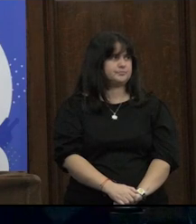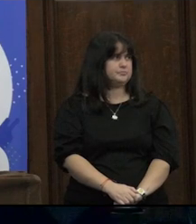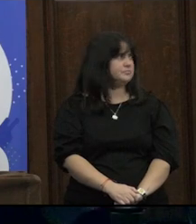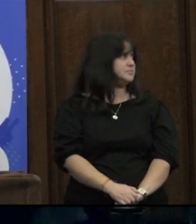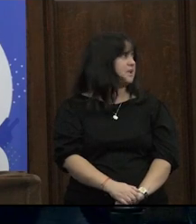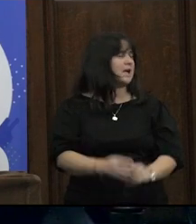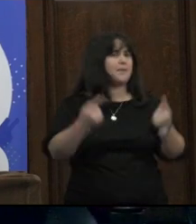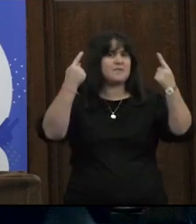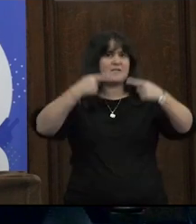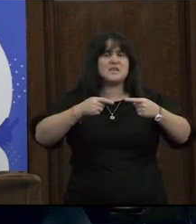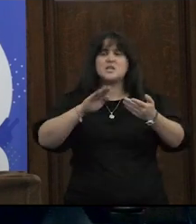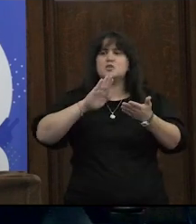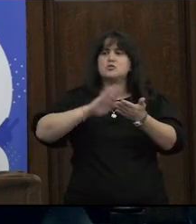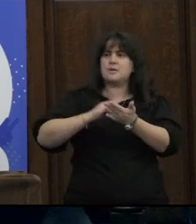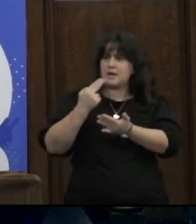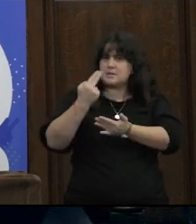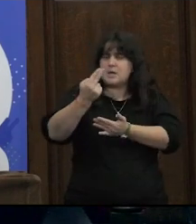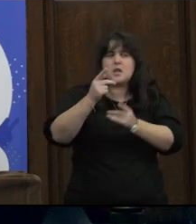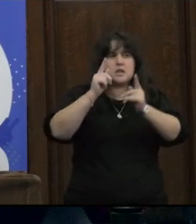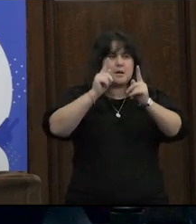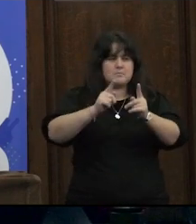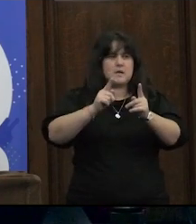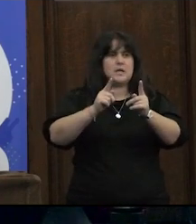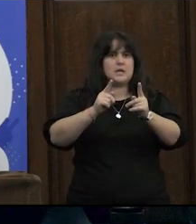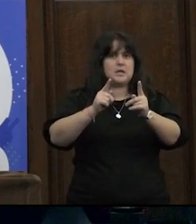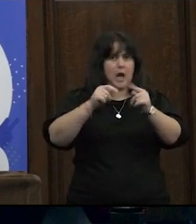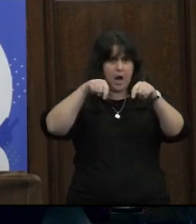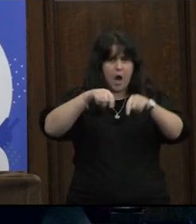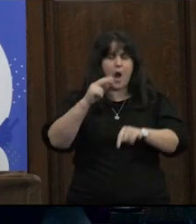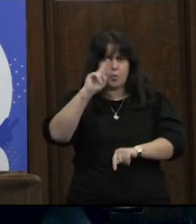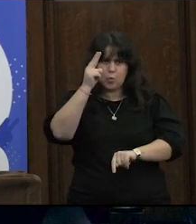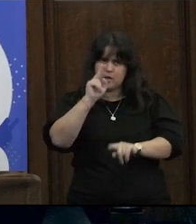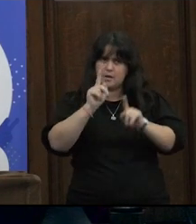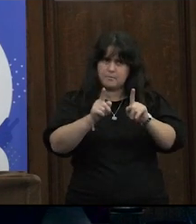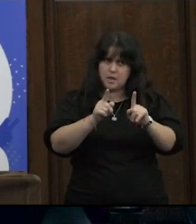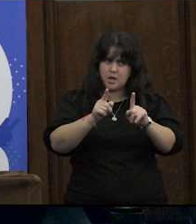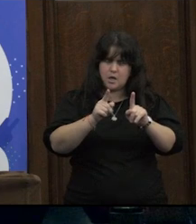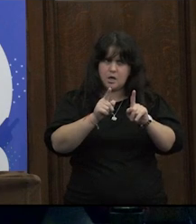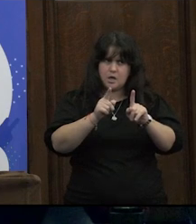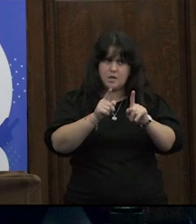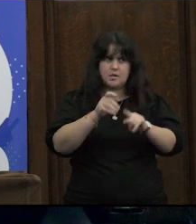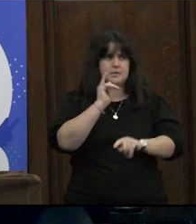y los debates sobre consentimiento también son debates muy presentes